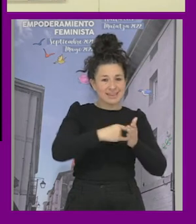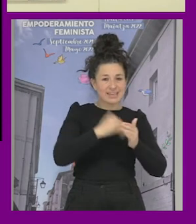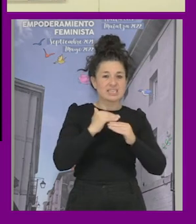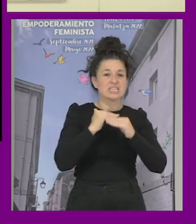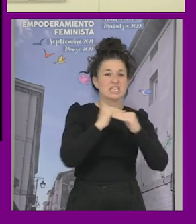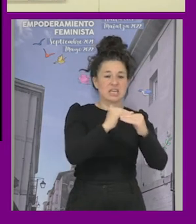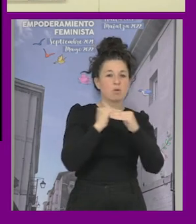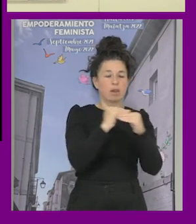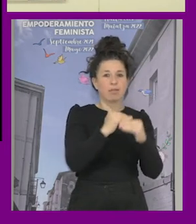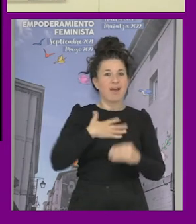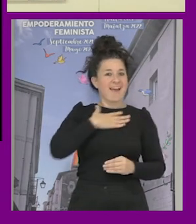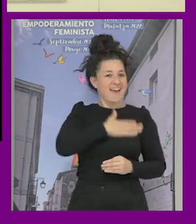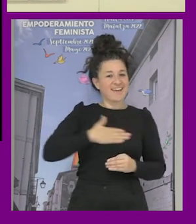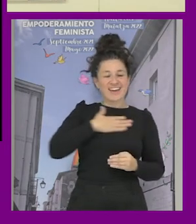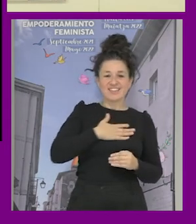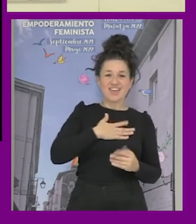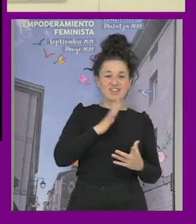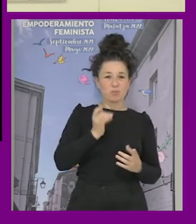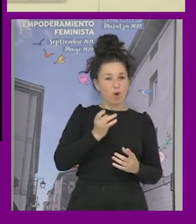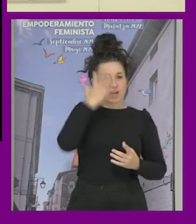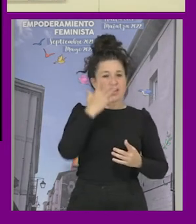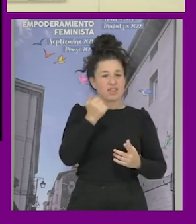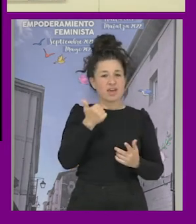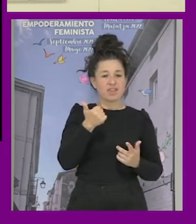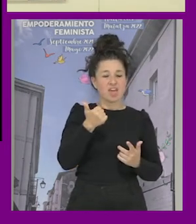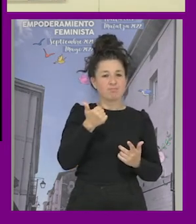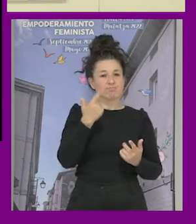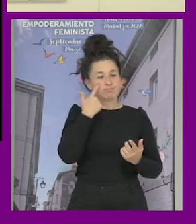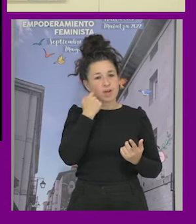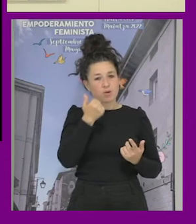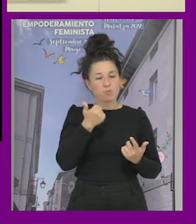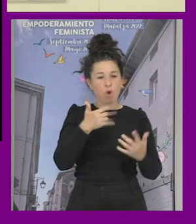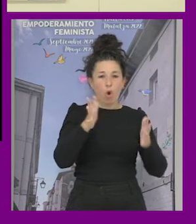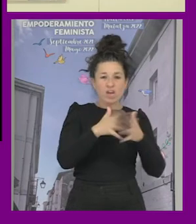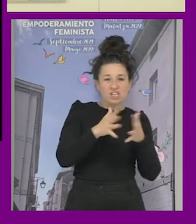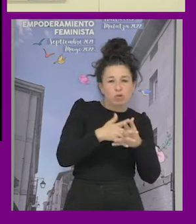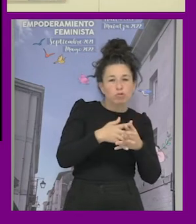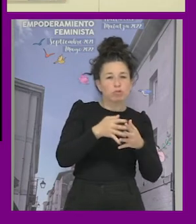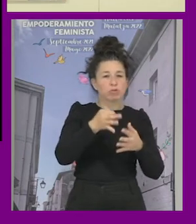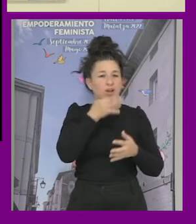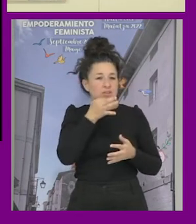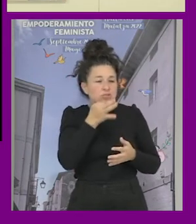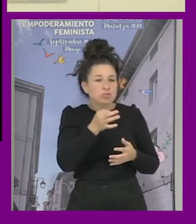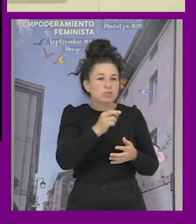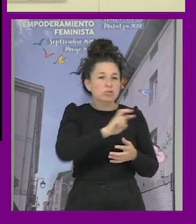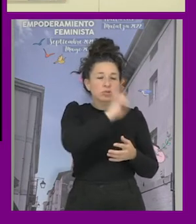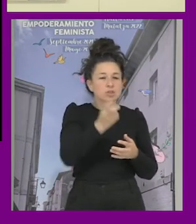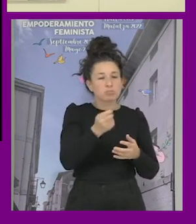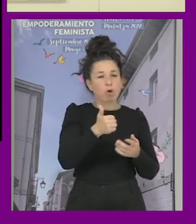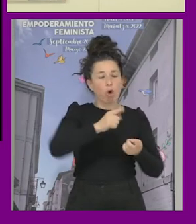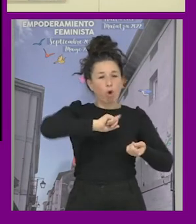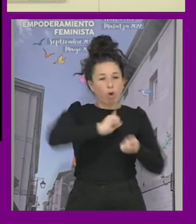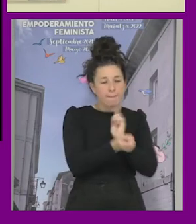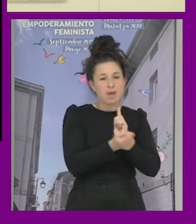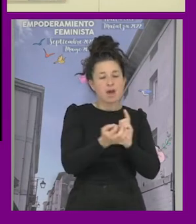estuvieron encantadas con la idea de vamos a sacudir un poco las estructuras los discursos vamos a a